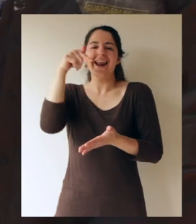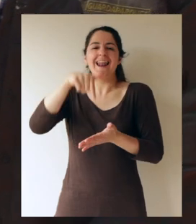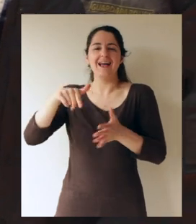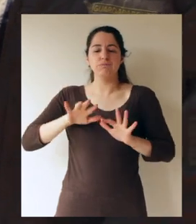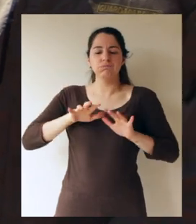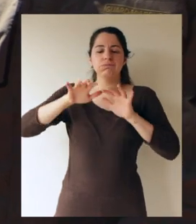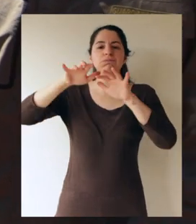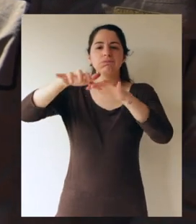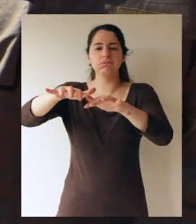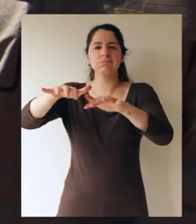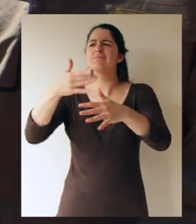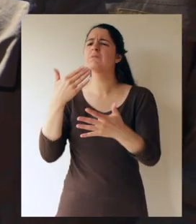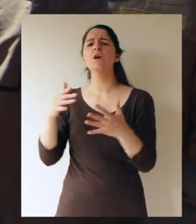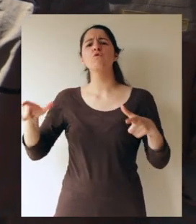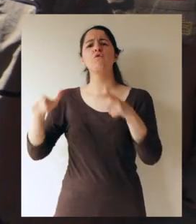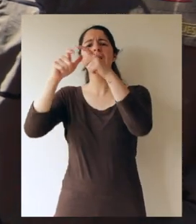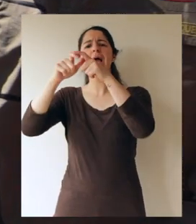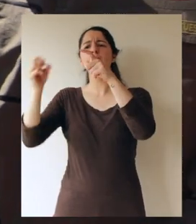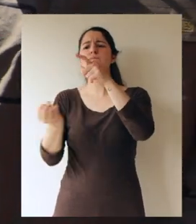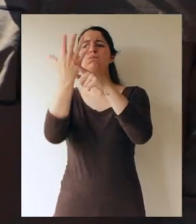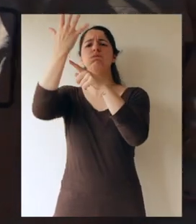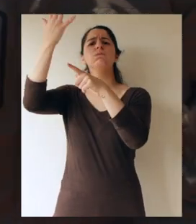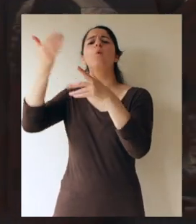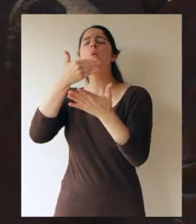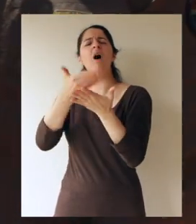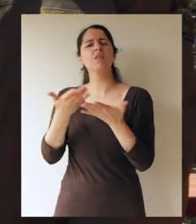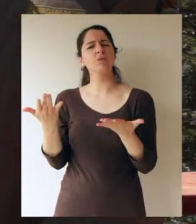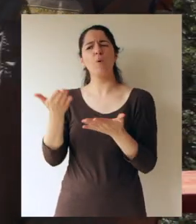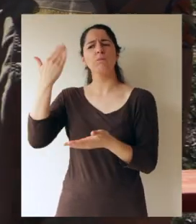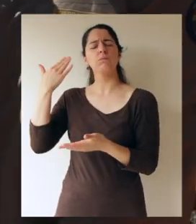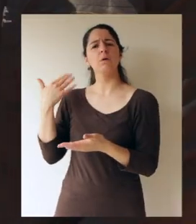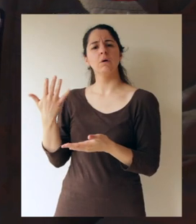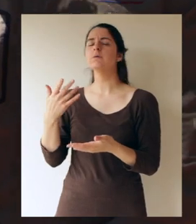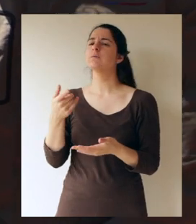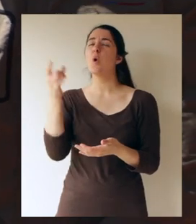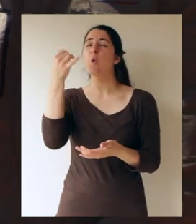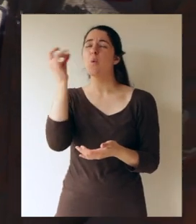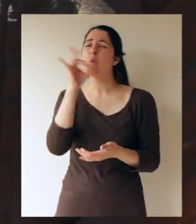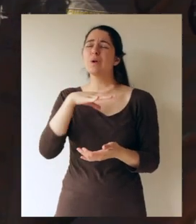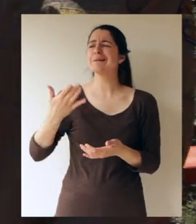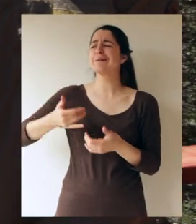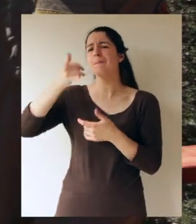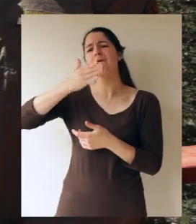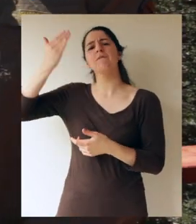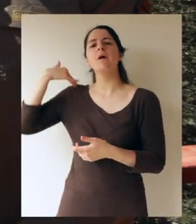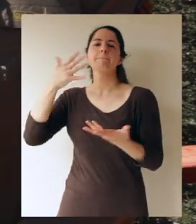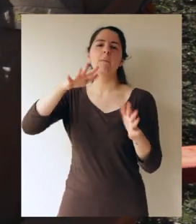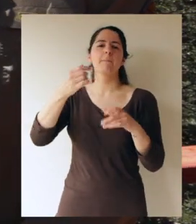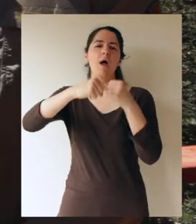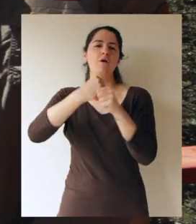vez que se registró una erupción en el volcán? La última registro que data son de aproximadamente del 1800,